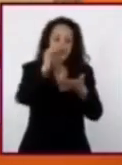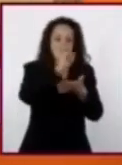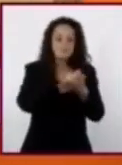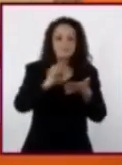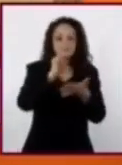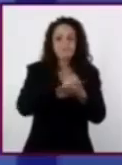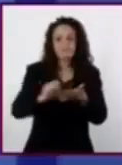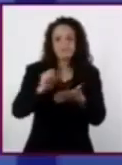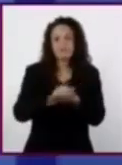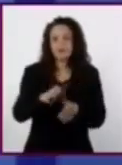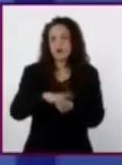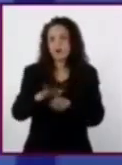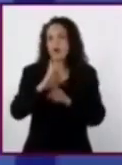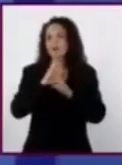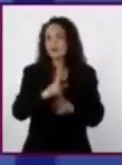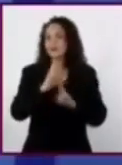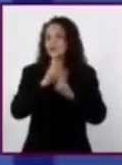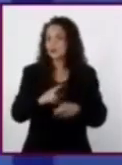conclusiones.